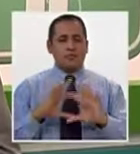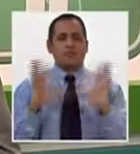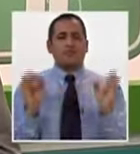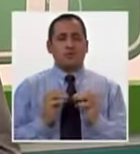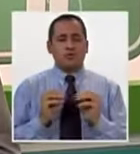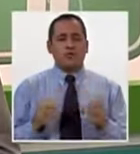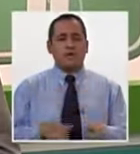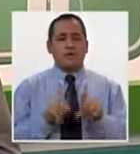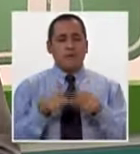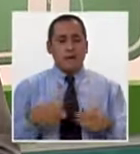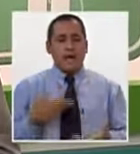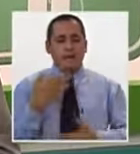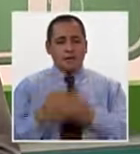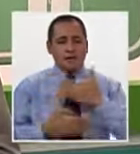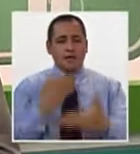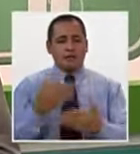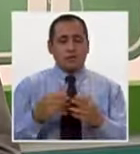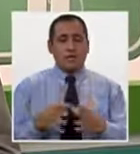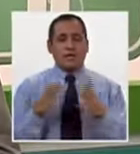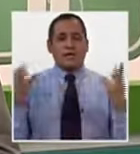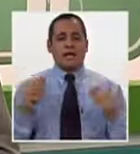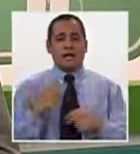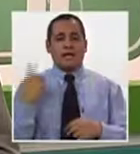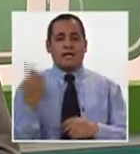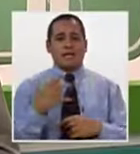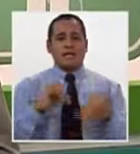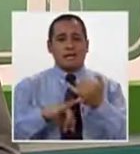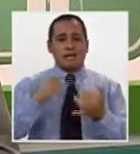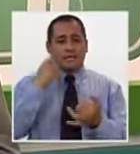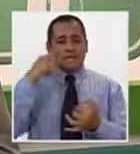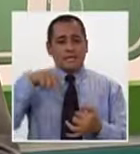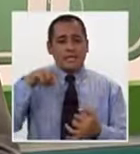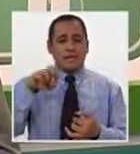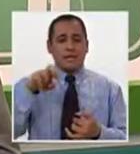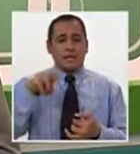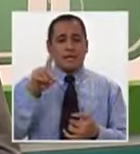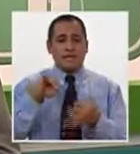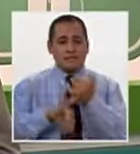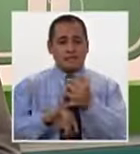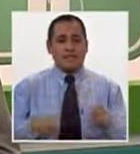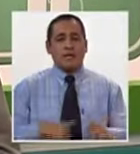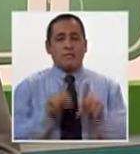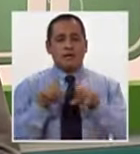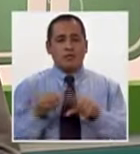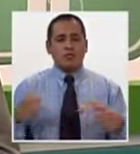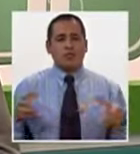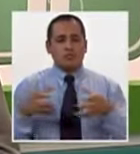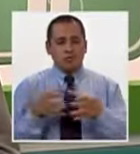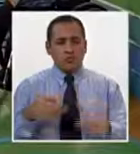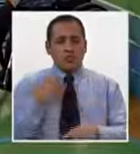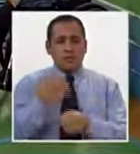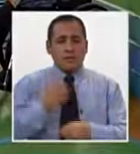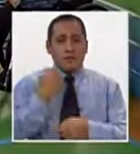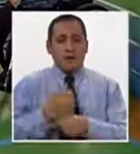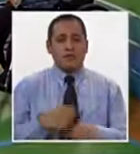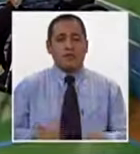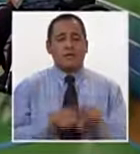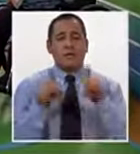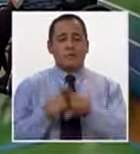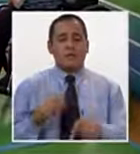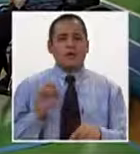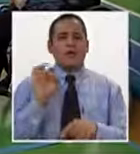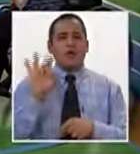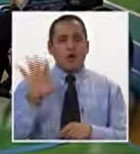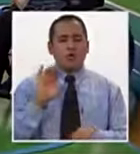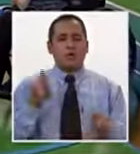poniendo en marcha el gran sistema nacional de la discapacidad, SINAPEIS, un sistema funcional, y que